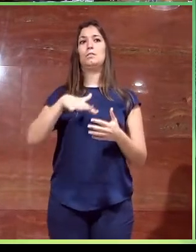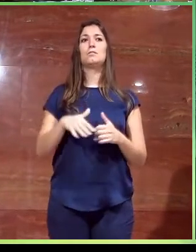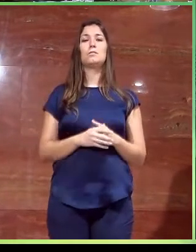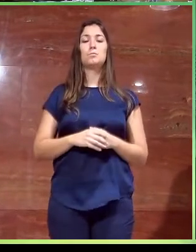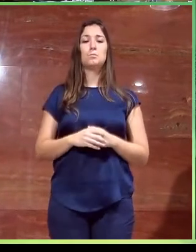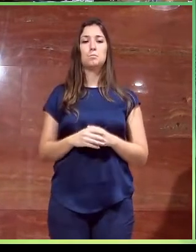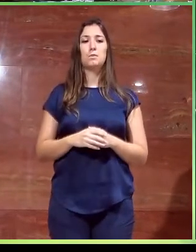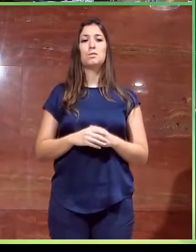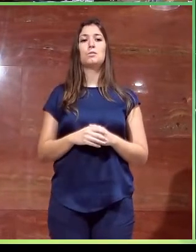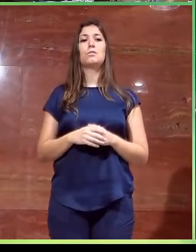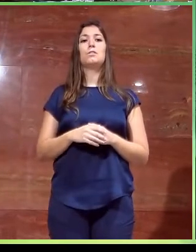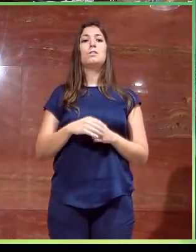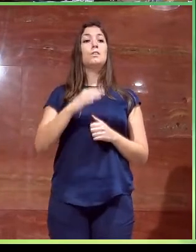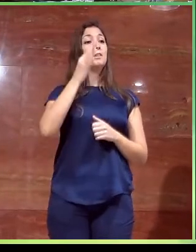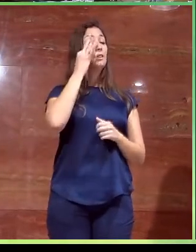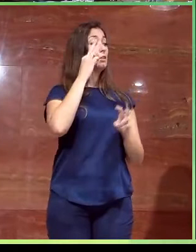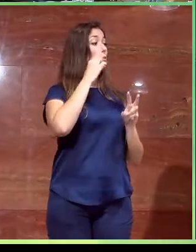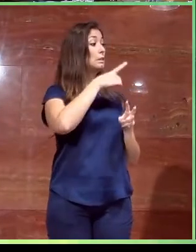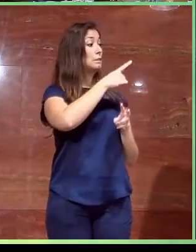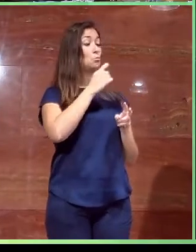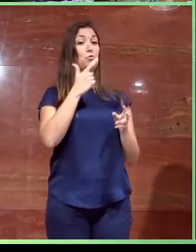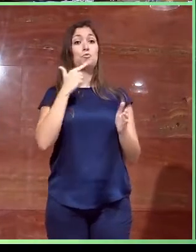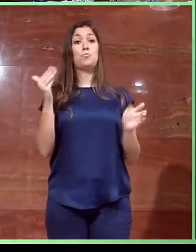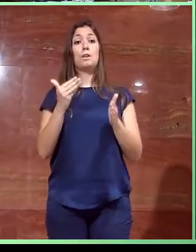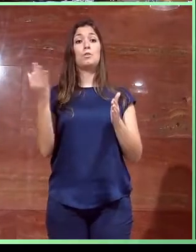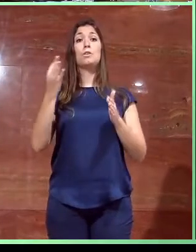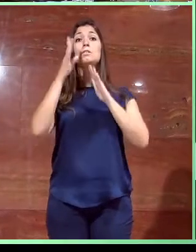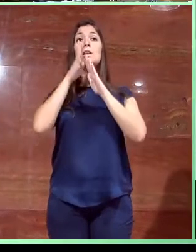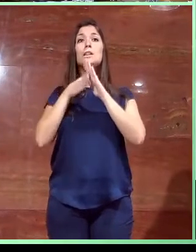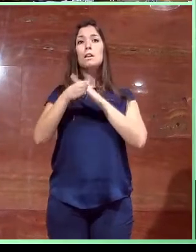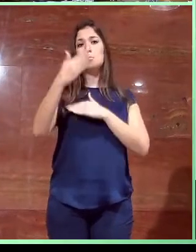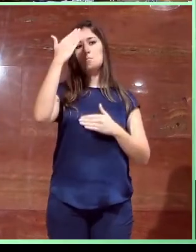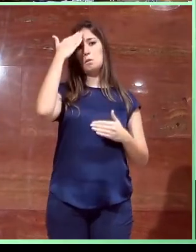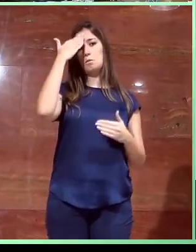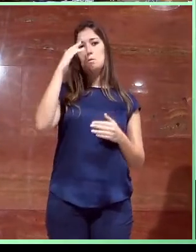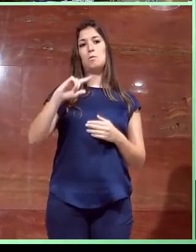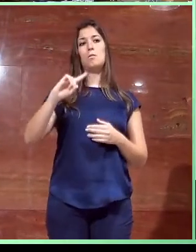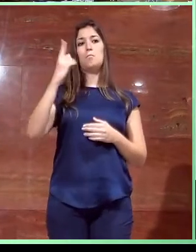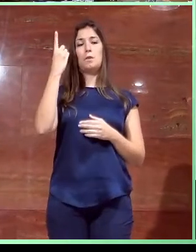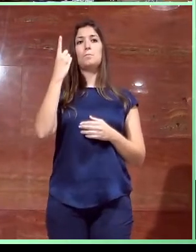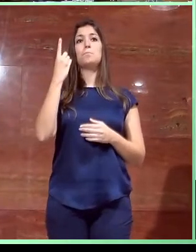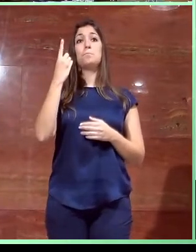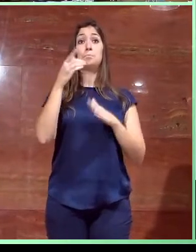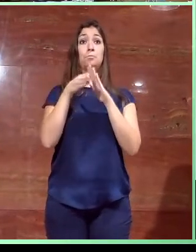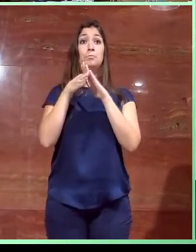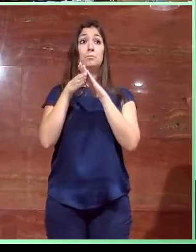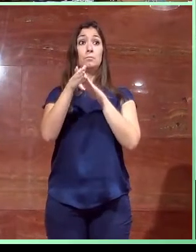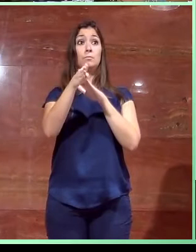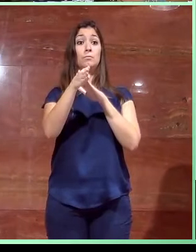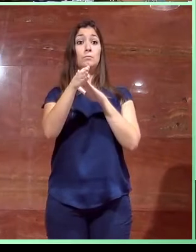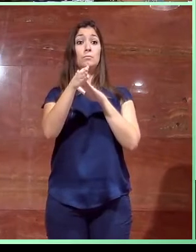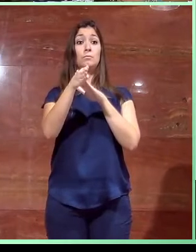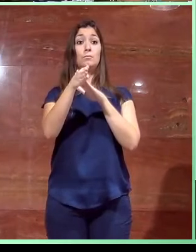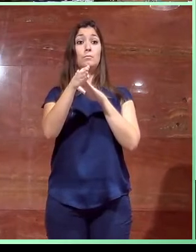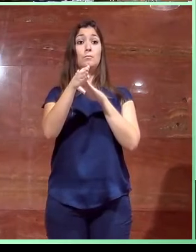y el desnivel pequeño, y se abren a lo que es el hall, al hall que da,